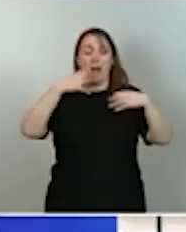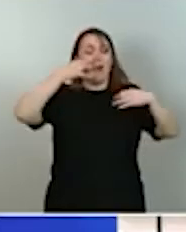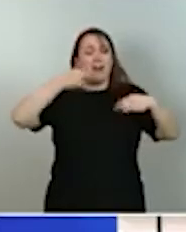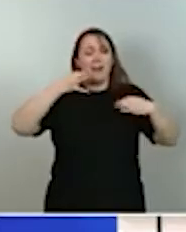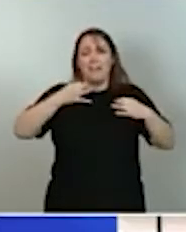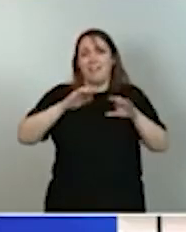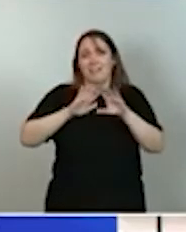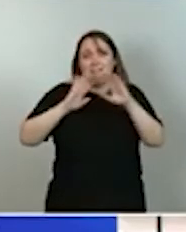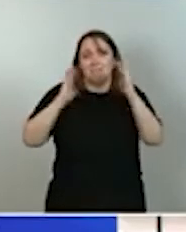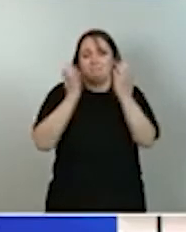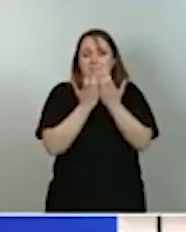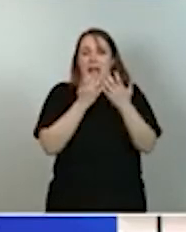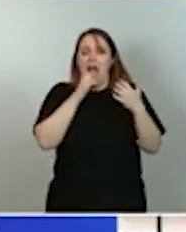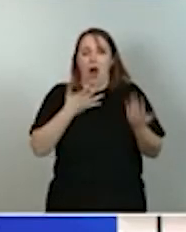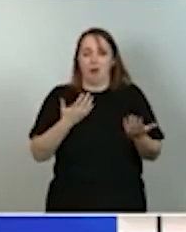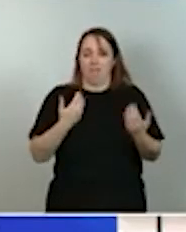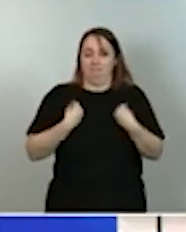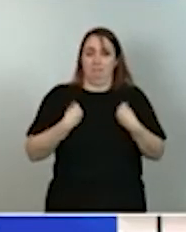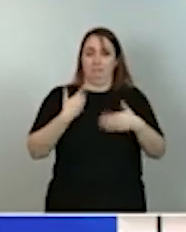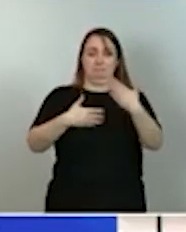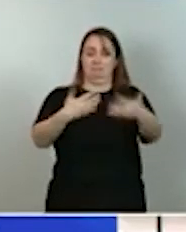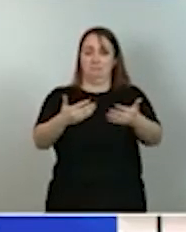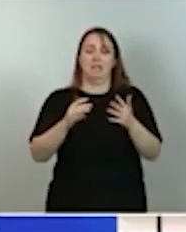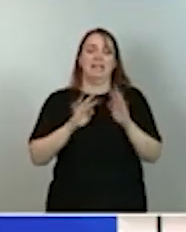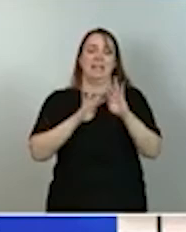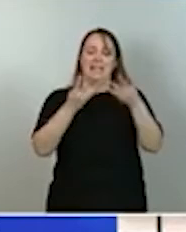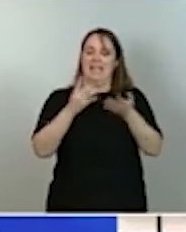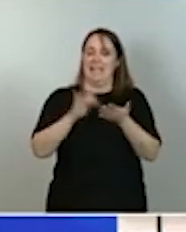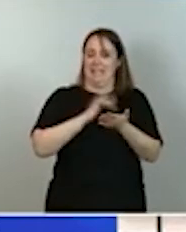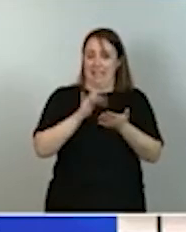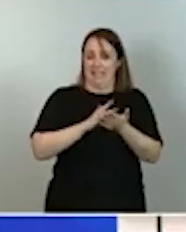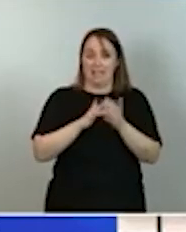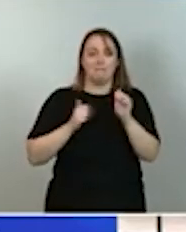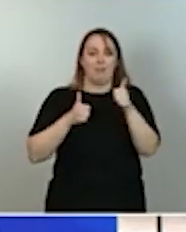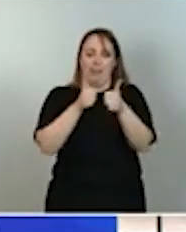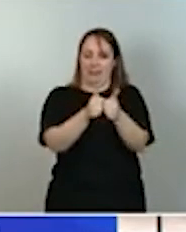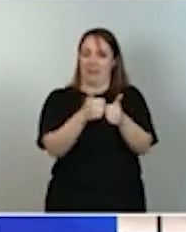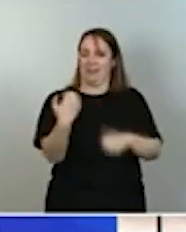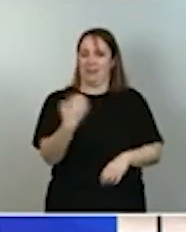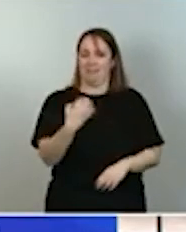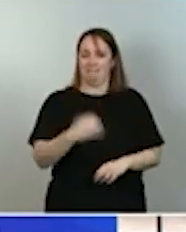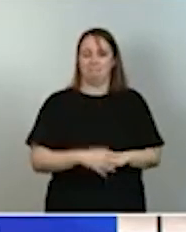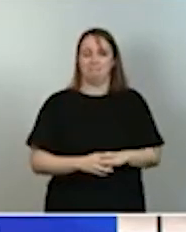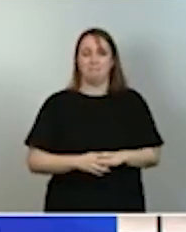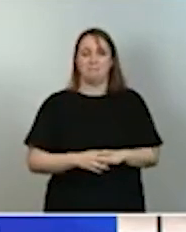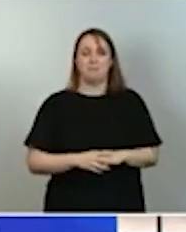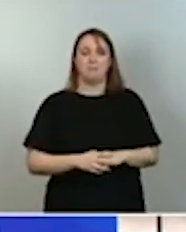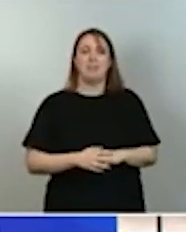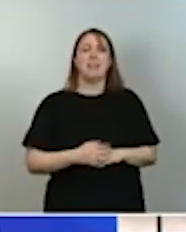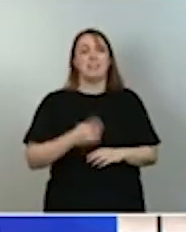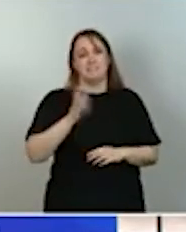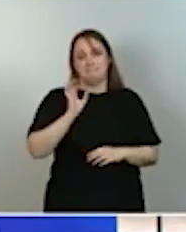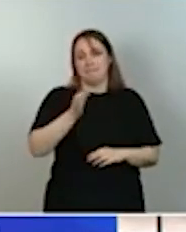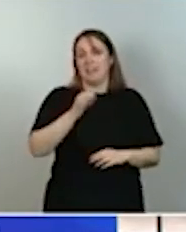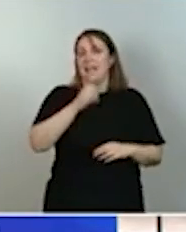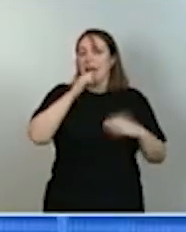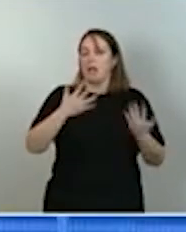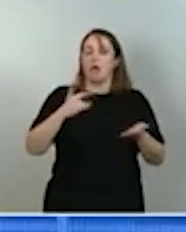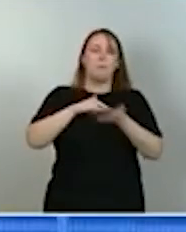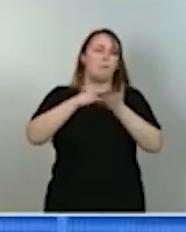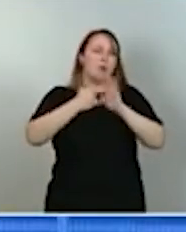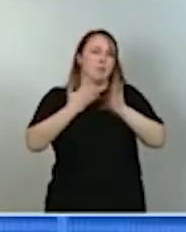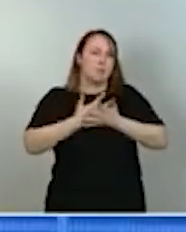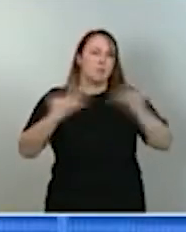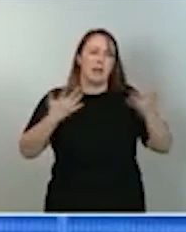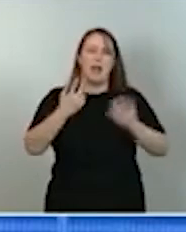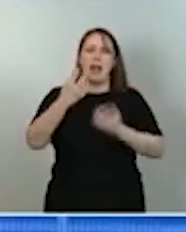vivimos. Y en proyectos y planes de este calibre es fácil perderse en las grandes cifras, en los grandes proyectos, en los grandes ejes, pero,